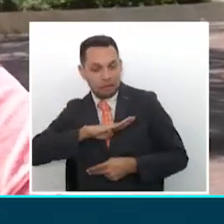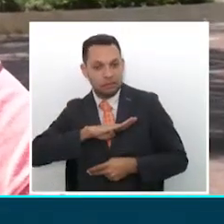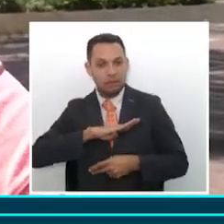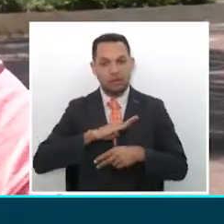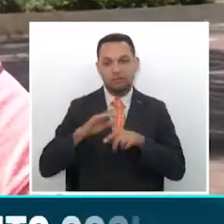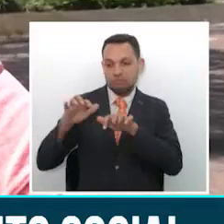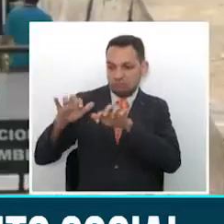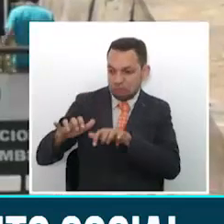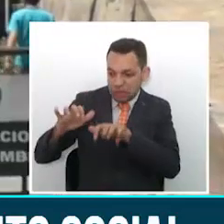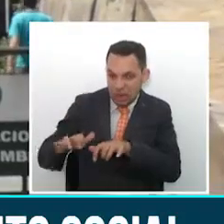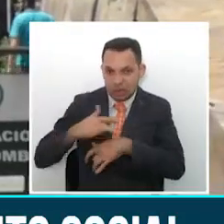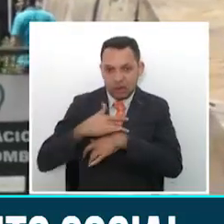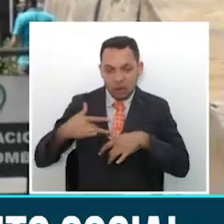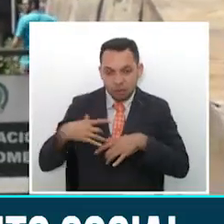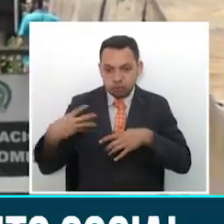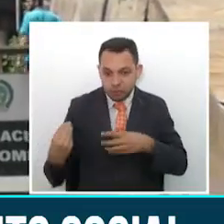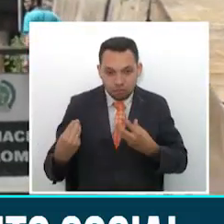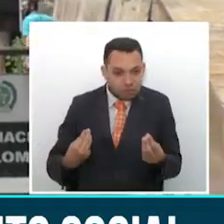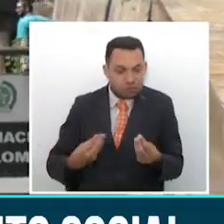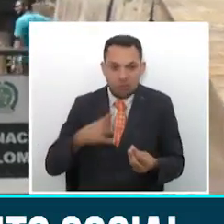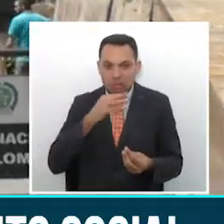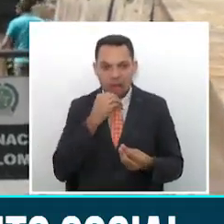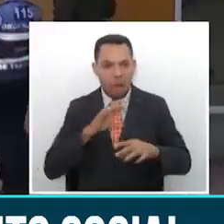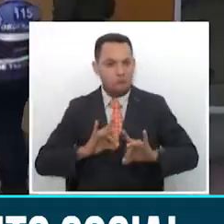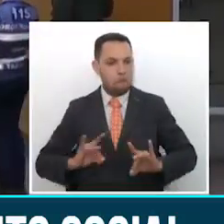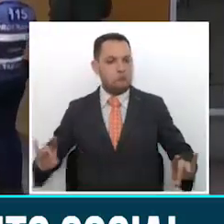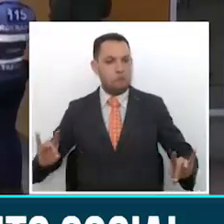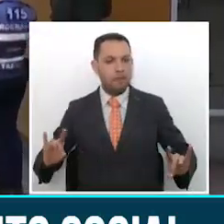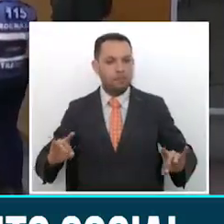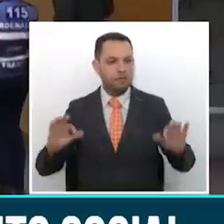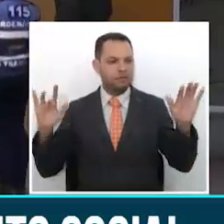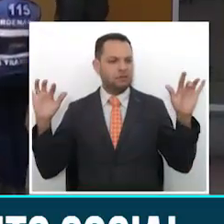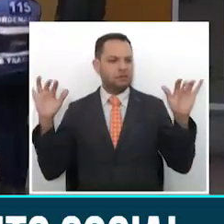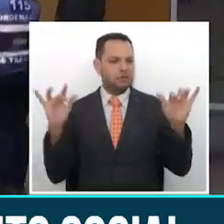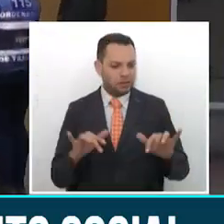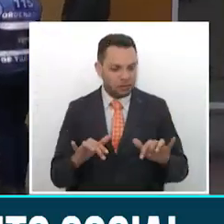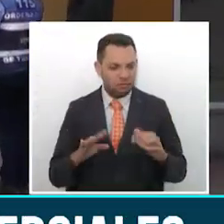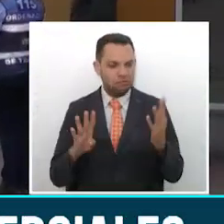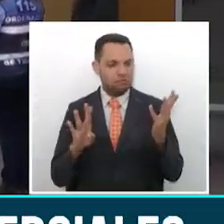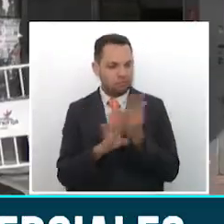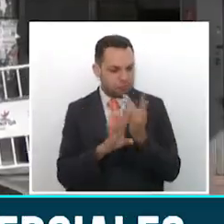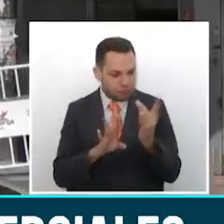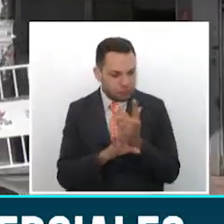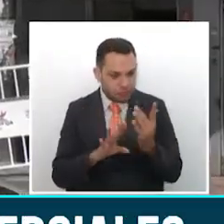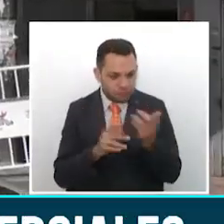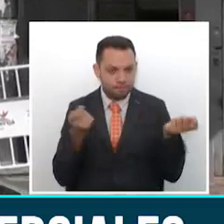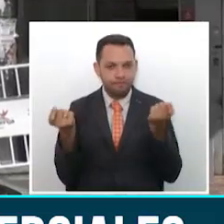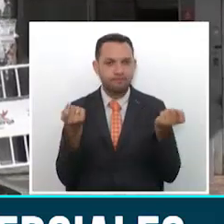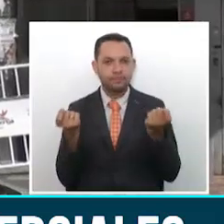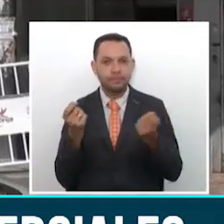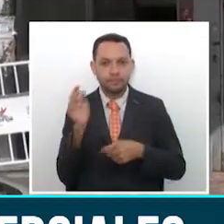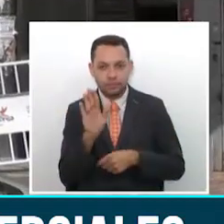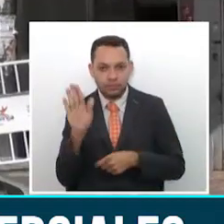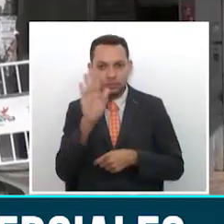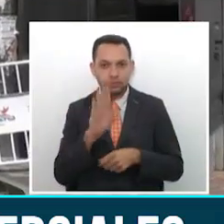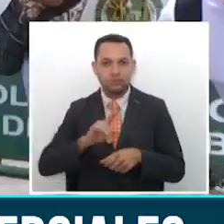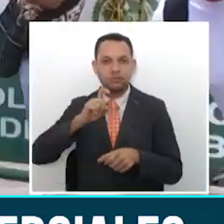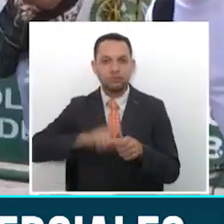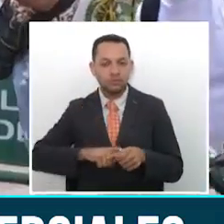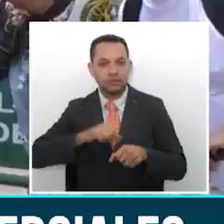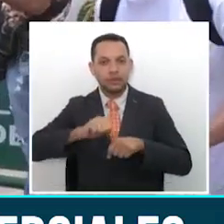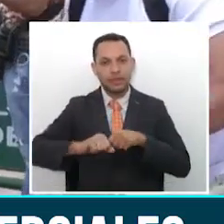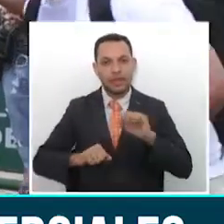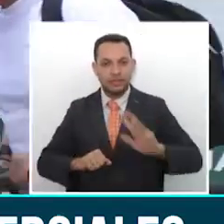la Secretaría de Salud. Para evitar las aglomeraciones y tratar de mantener el aislamiento social, las autoridades del departamento han emprendido cinco